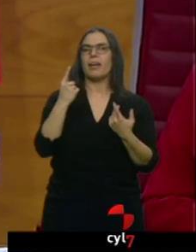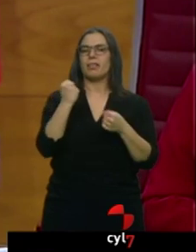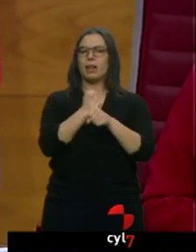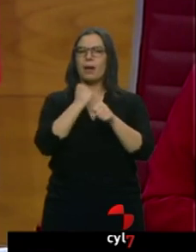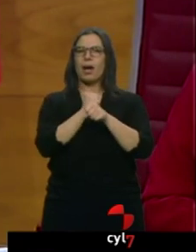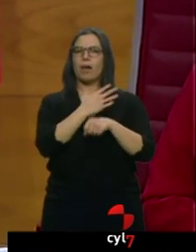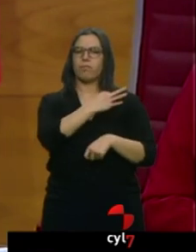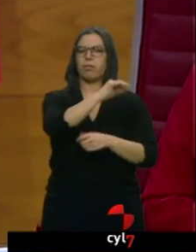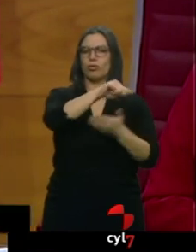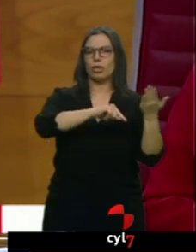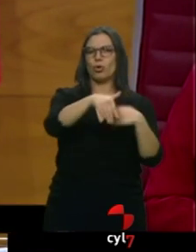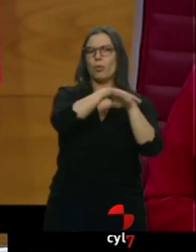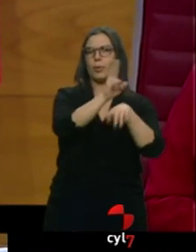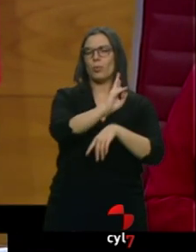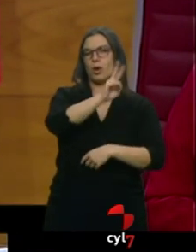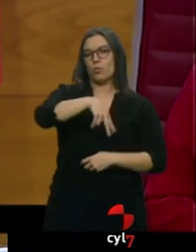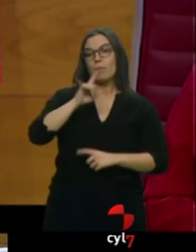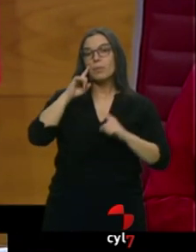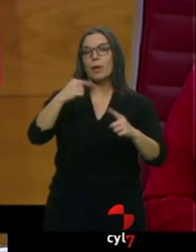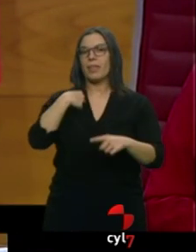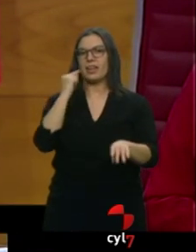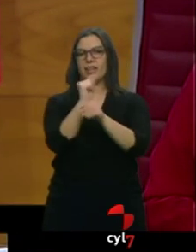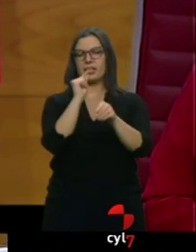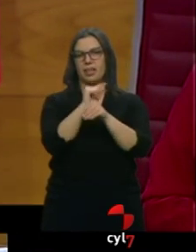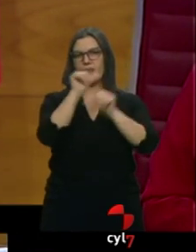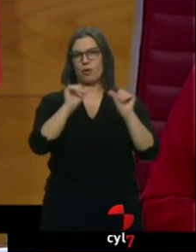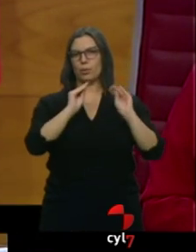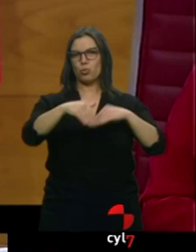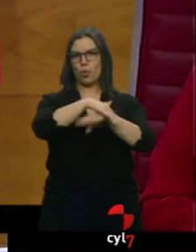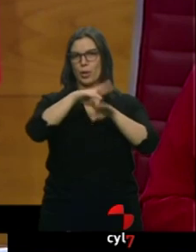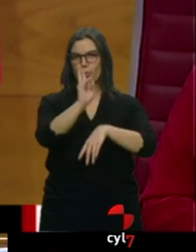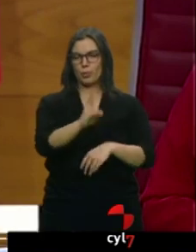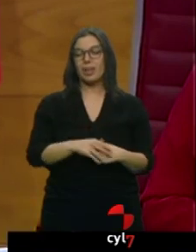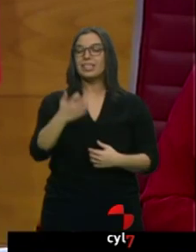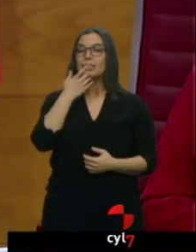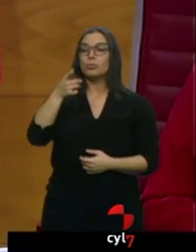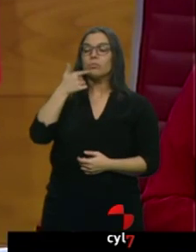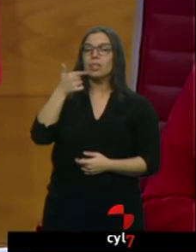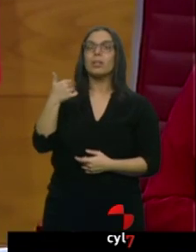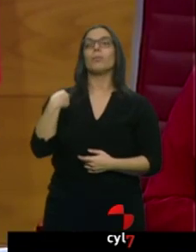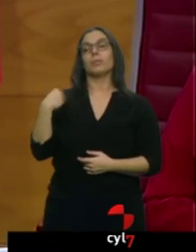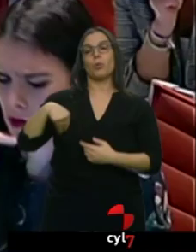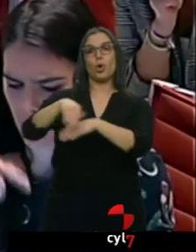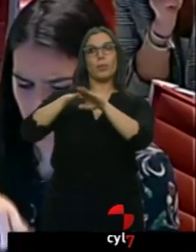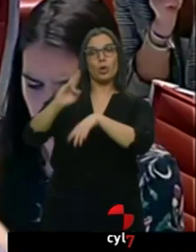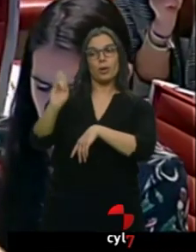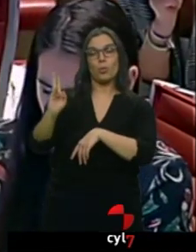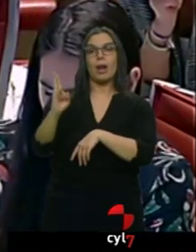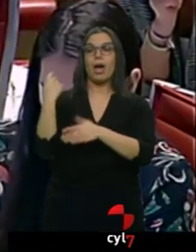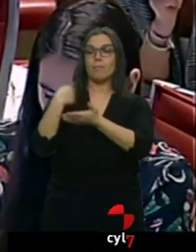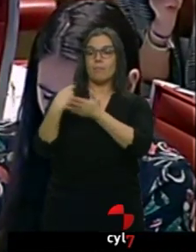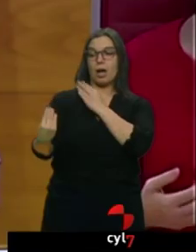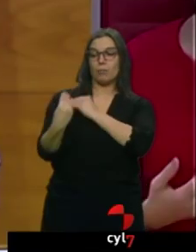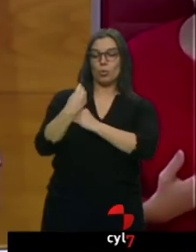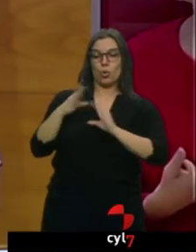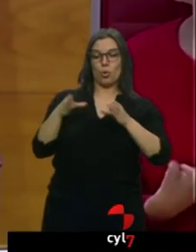Si usted pretende sugerir que ha habido financiación por parte del gobierno de Venezuela a Podemos, yo le digo que no. Yo no